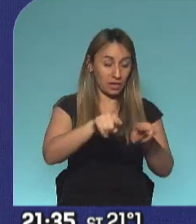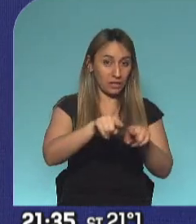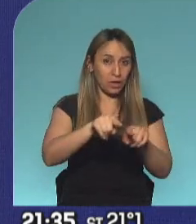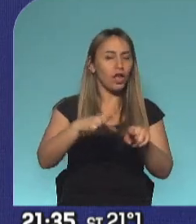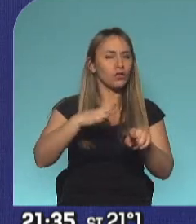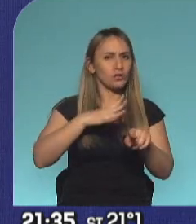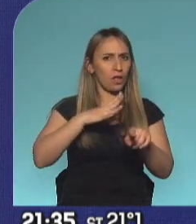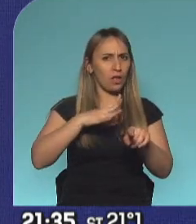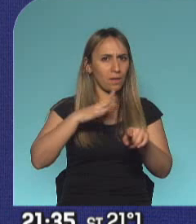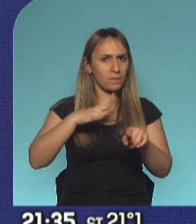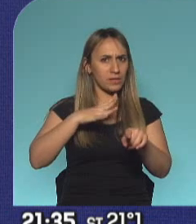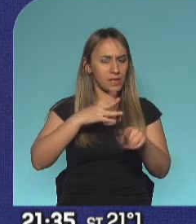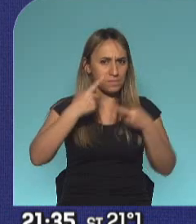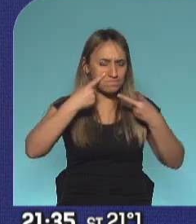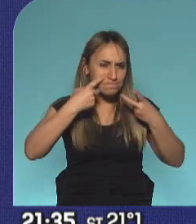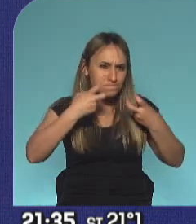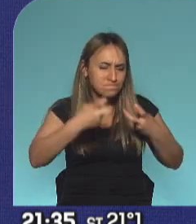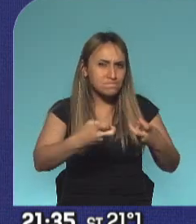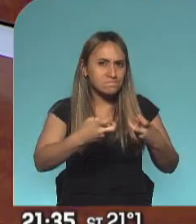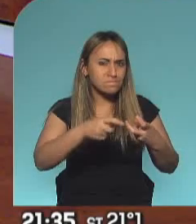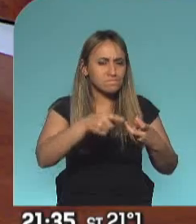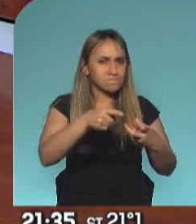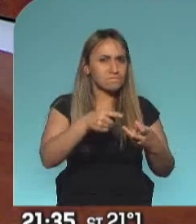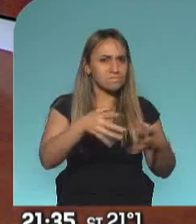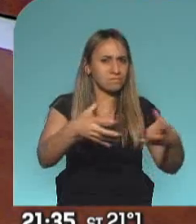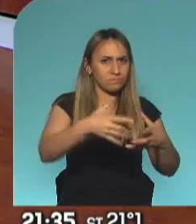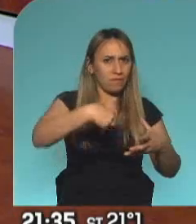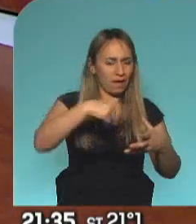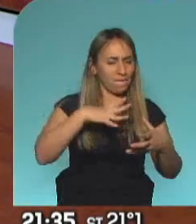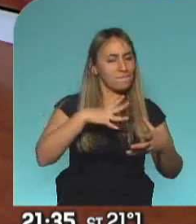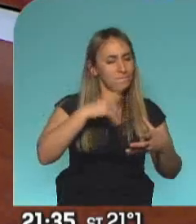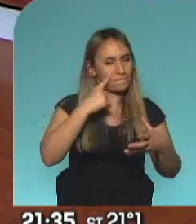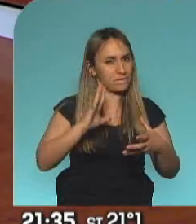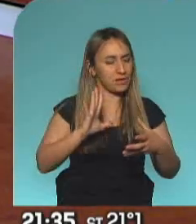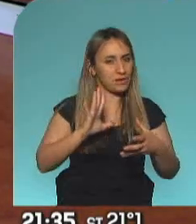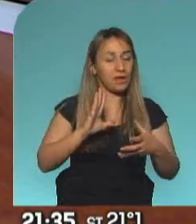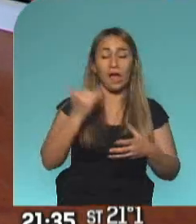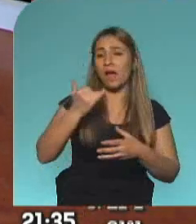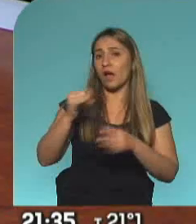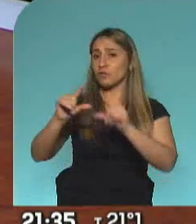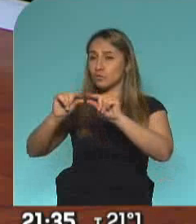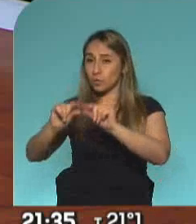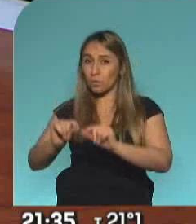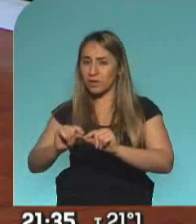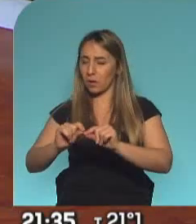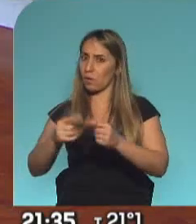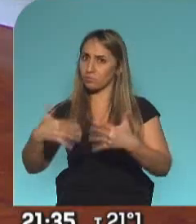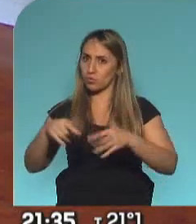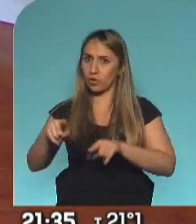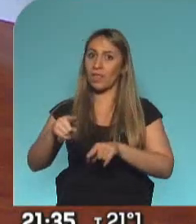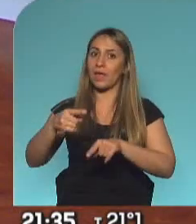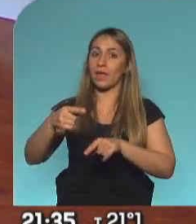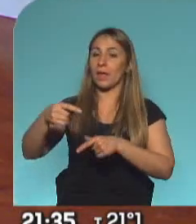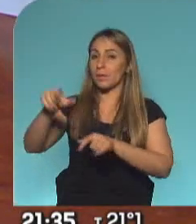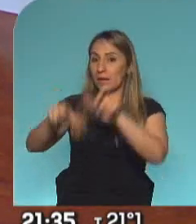en investigación epidemiológica. O que tenemos un número considerable de pacientes que todavía